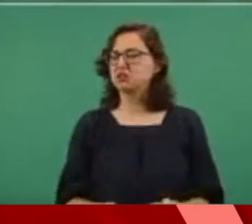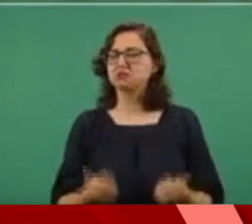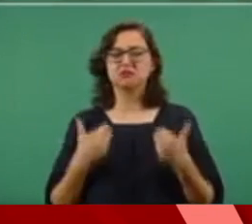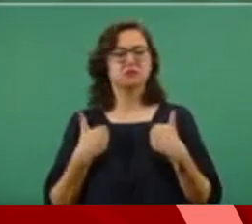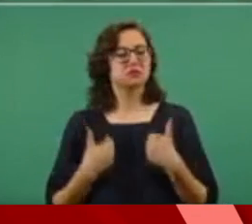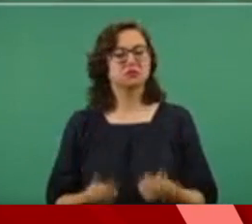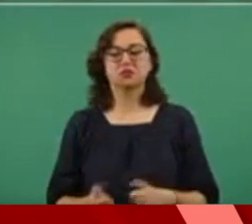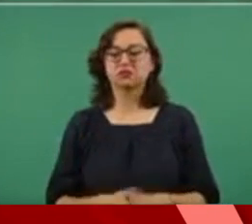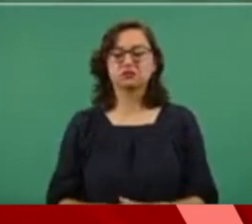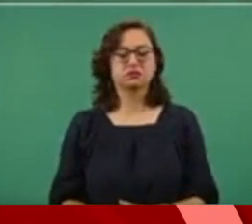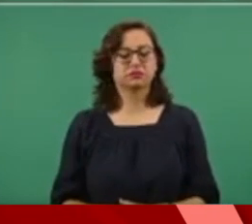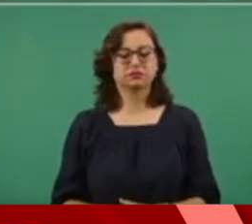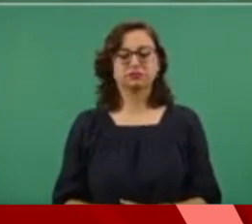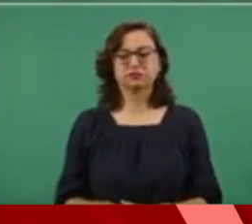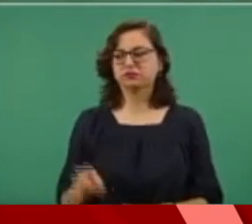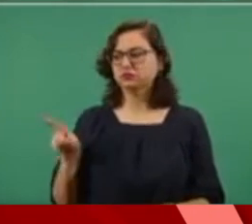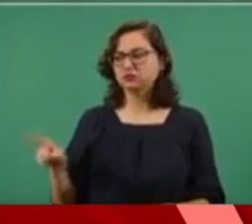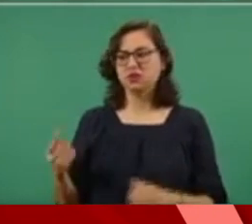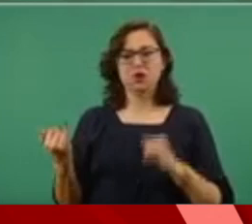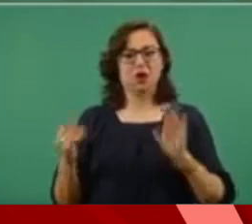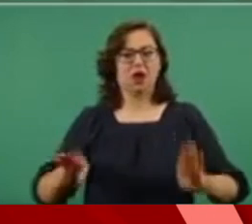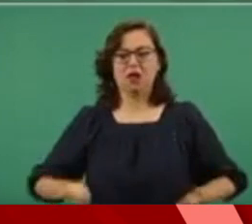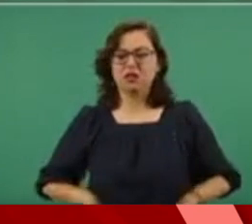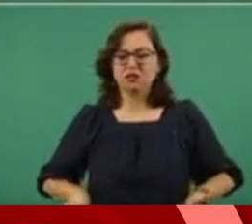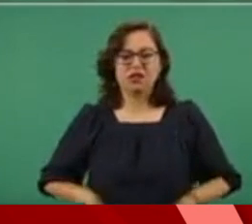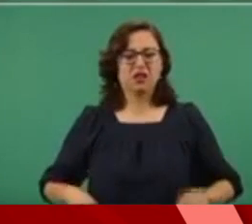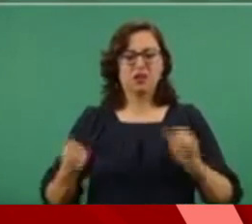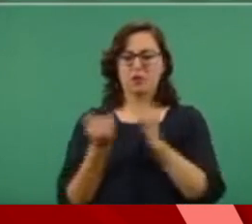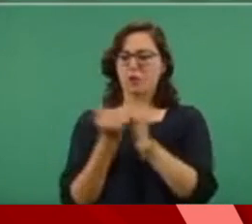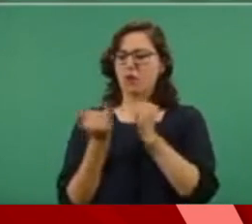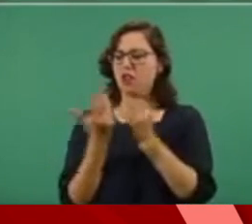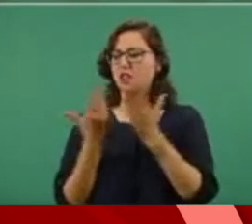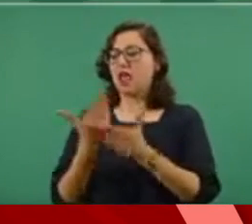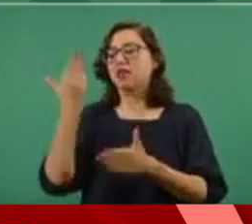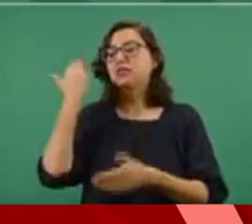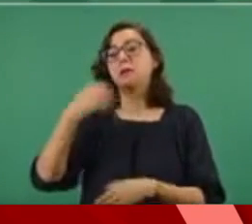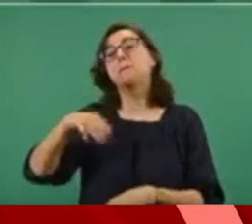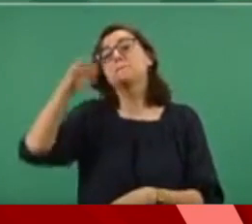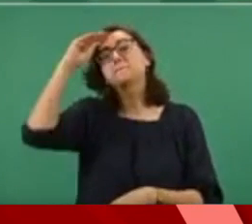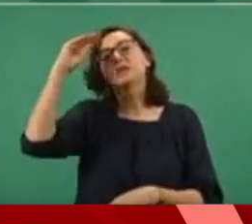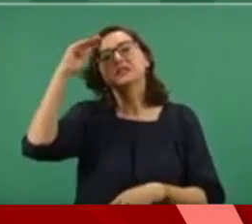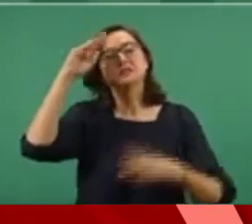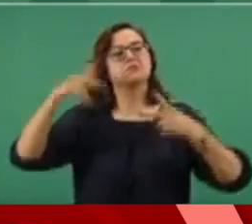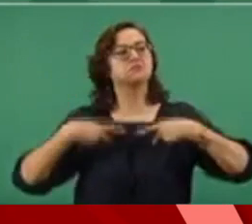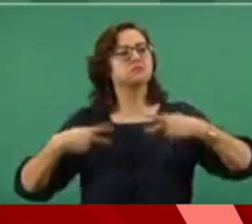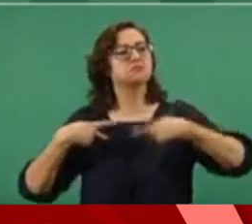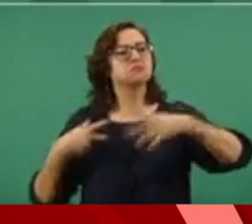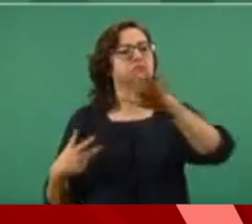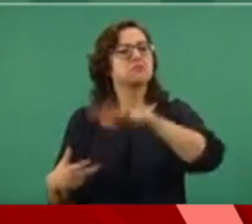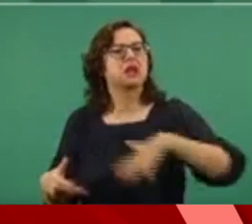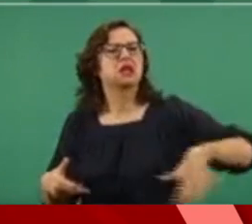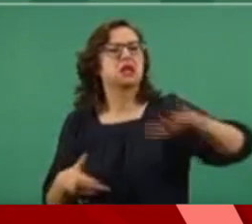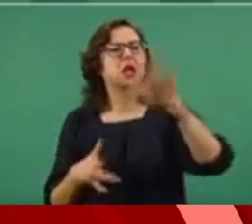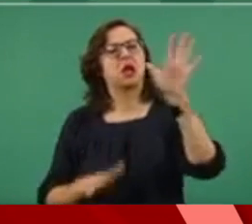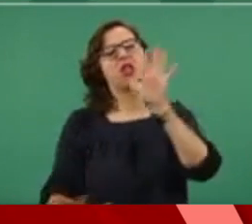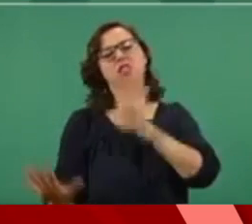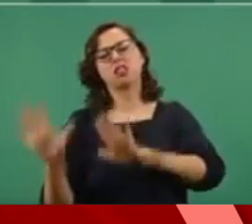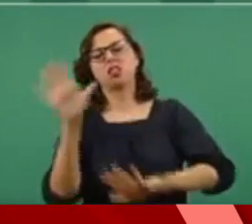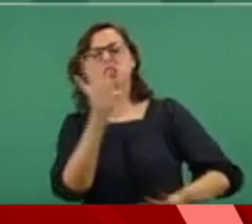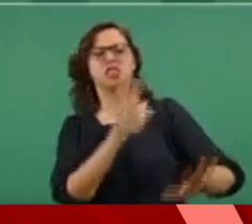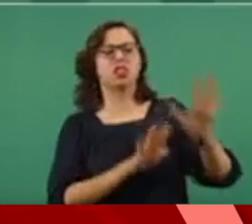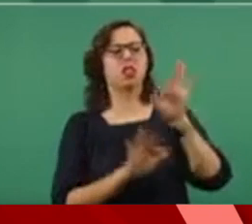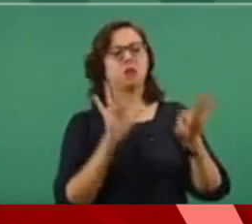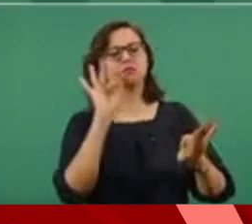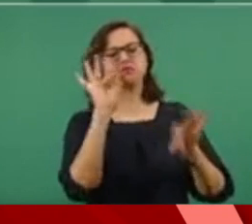Creen que con eso van a manipular a la gente, van a hacer